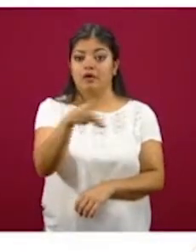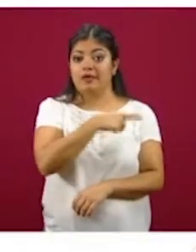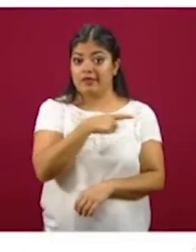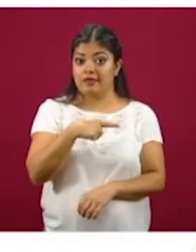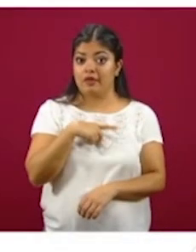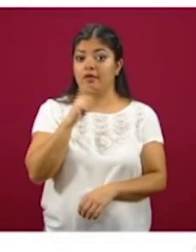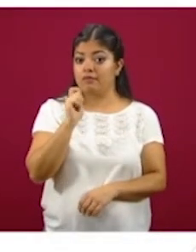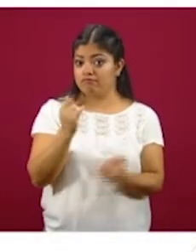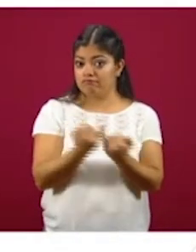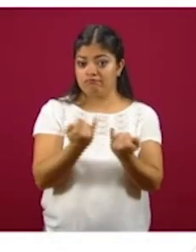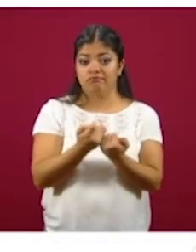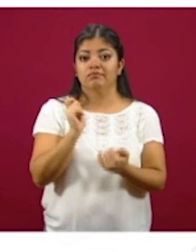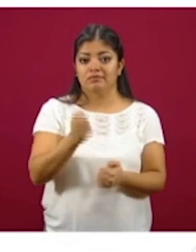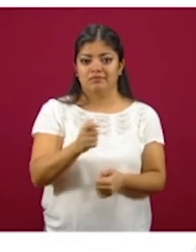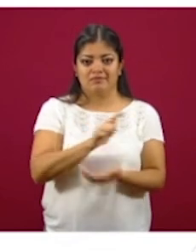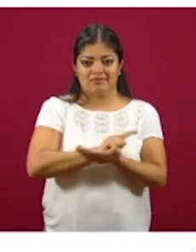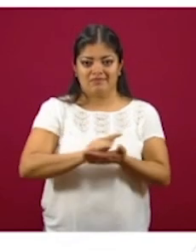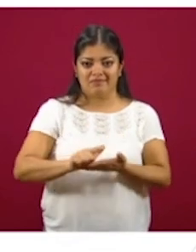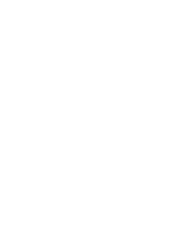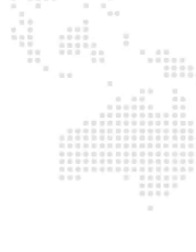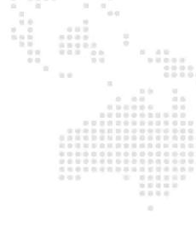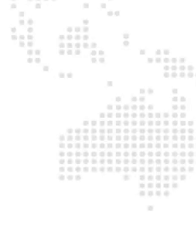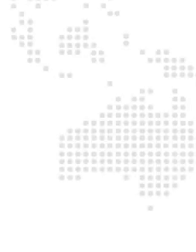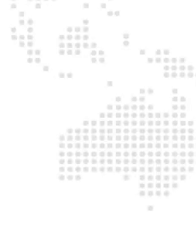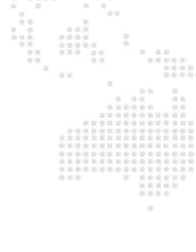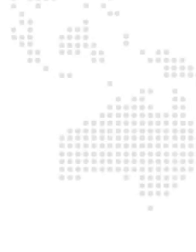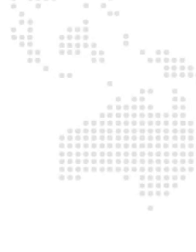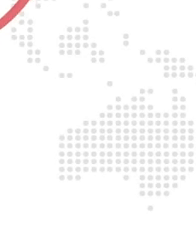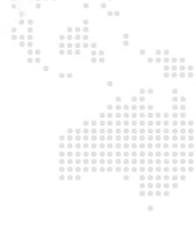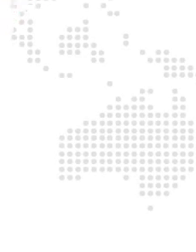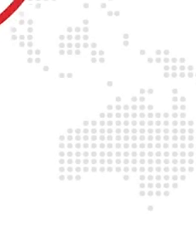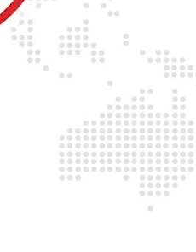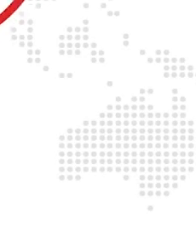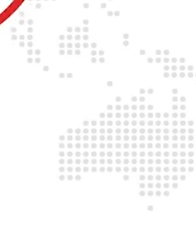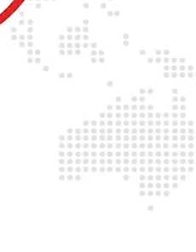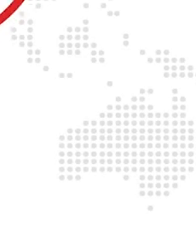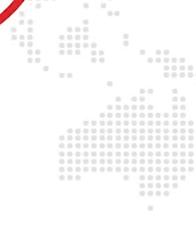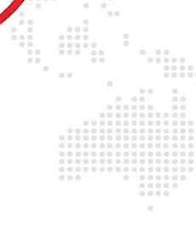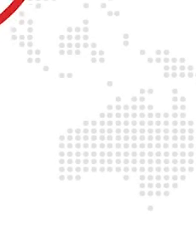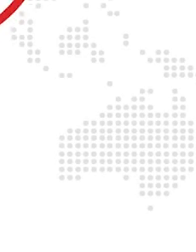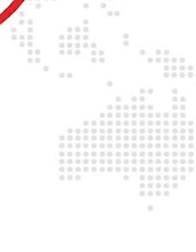medidas sanitarias que debemos. ¡Gracias!